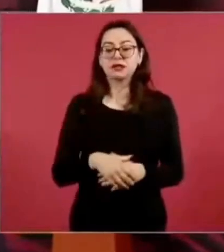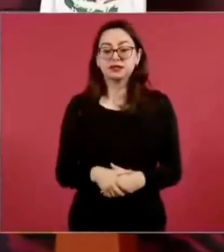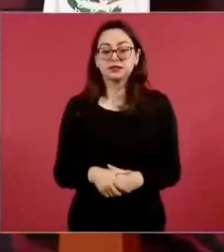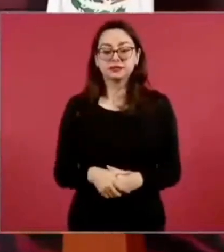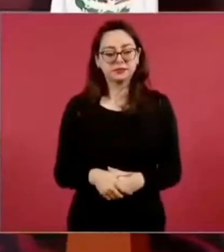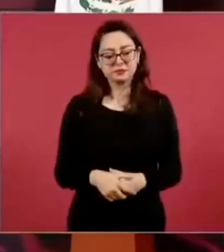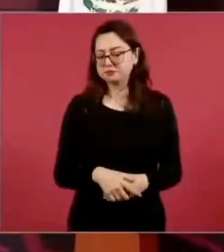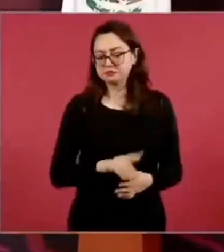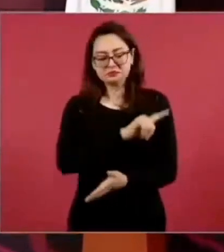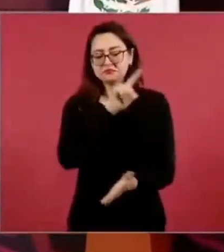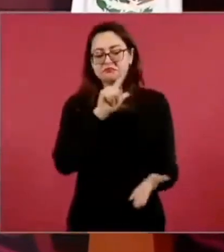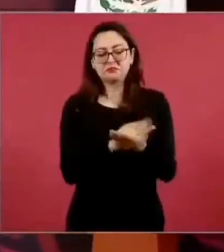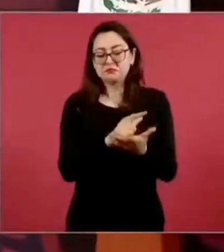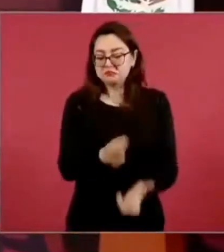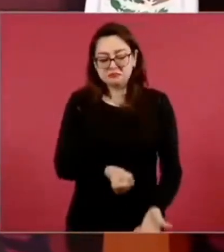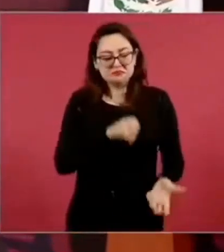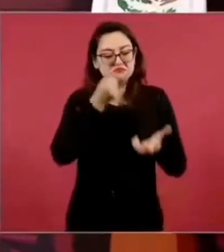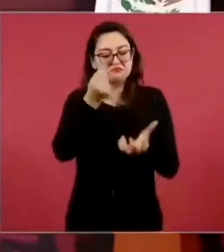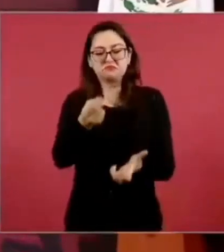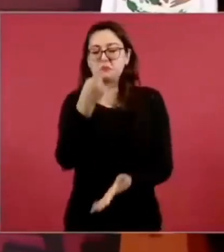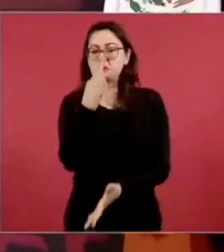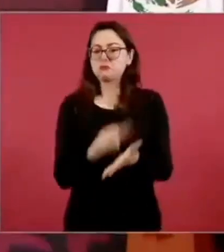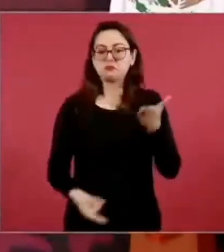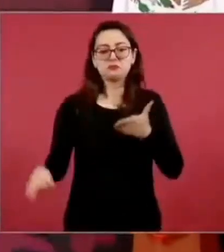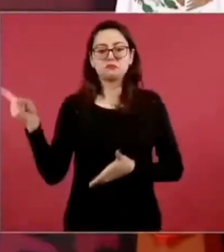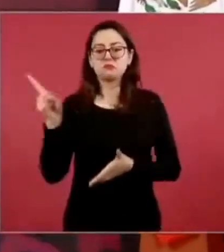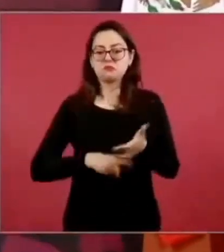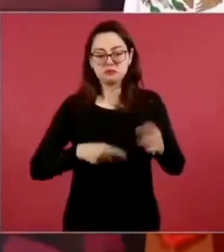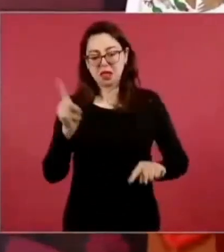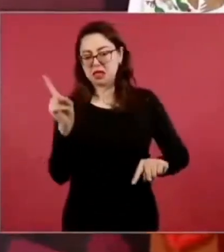la decisión